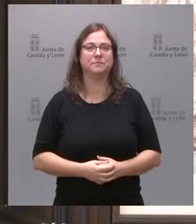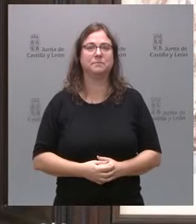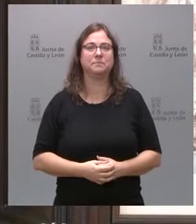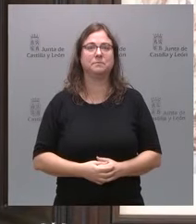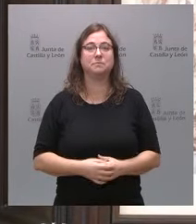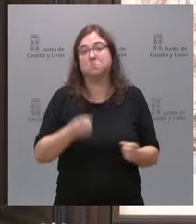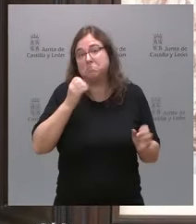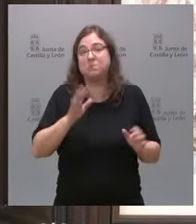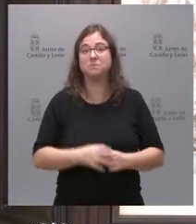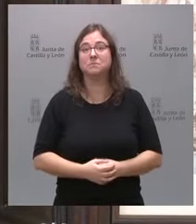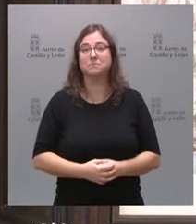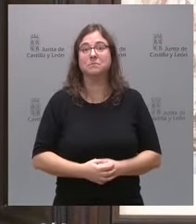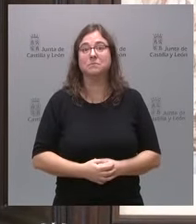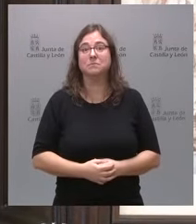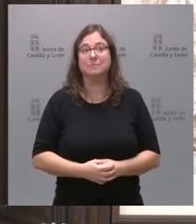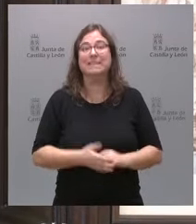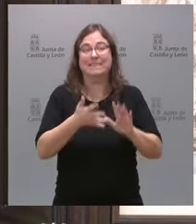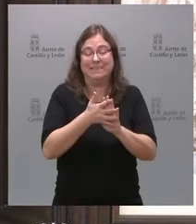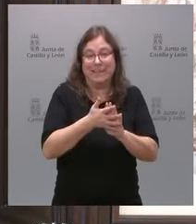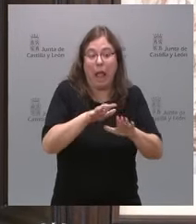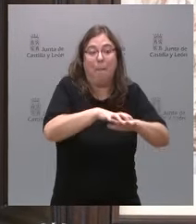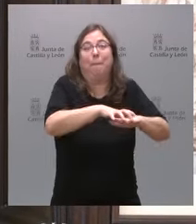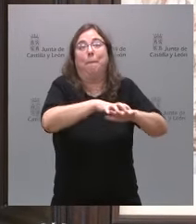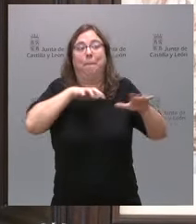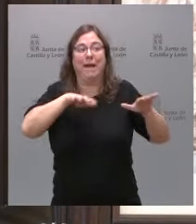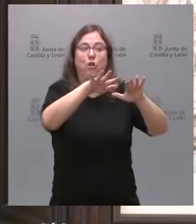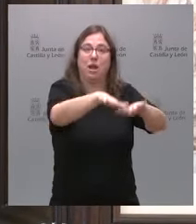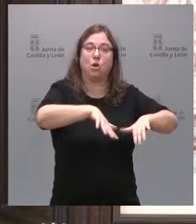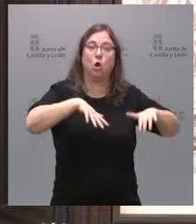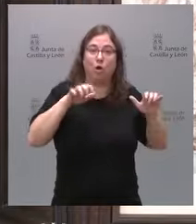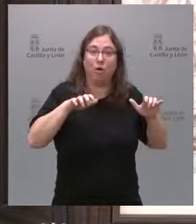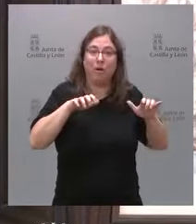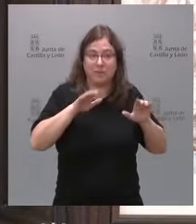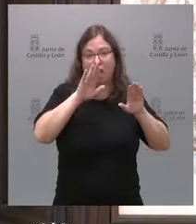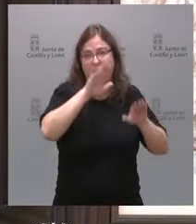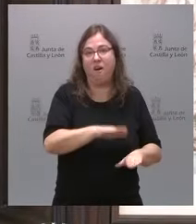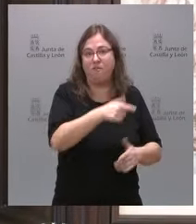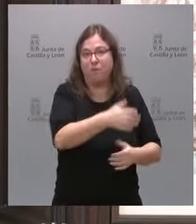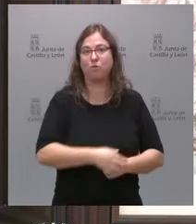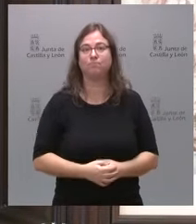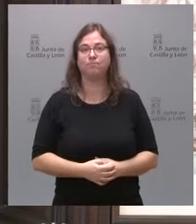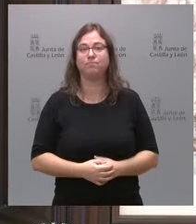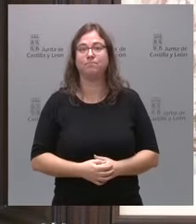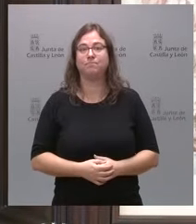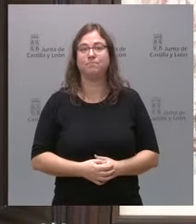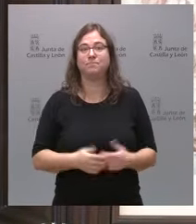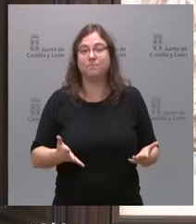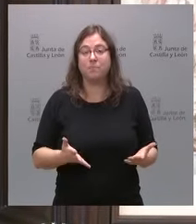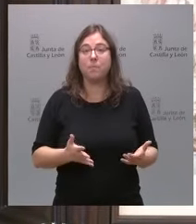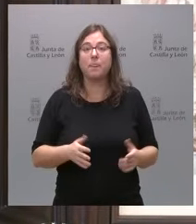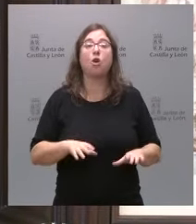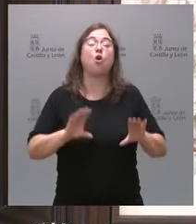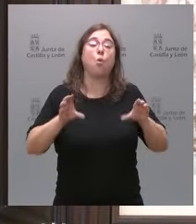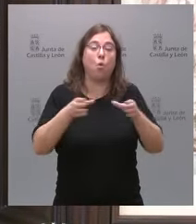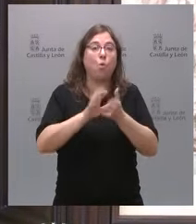Bien. La inmensa mayoría del Congreso de los diputados apoyó esa posición y la posición de la